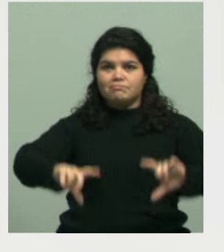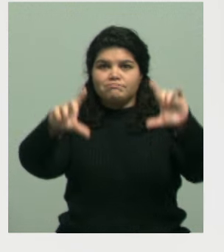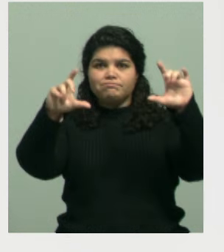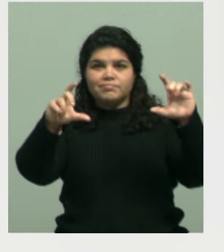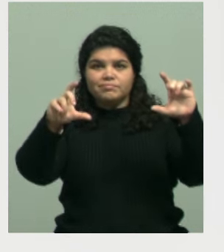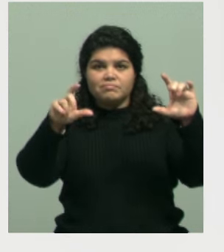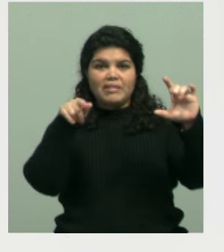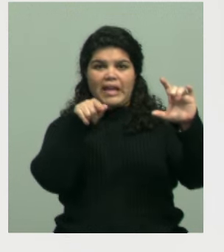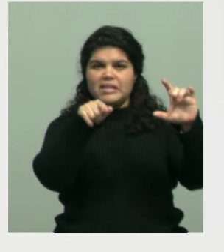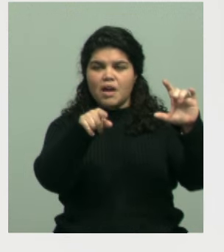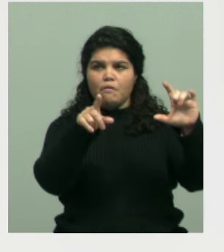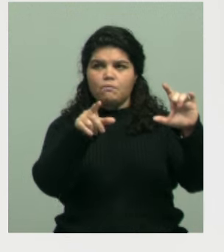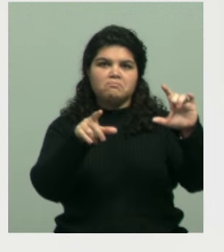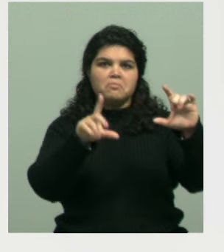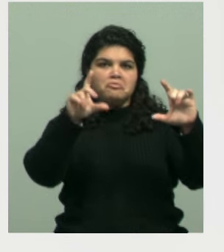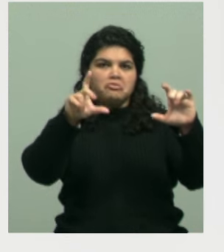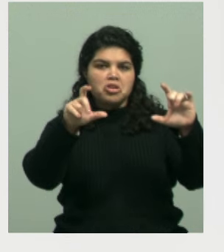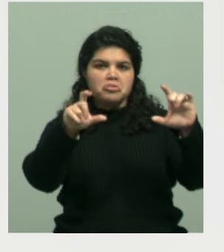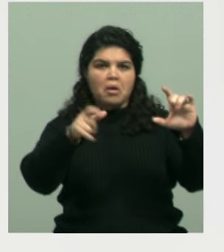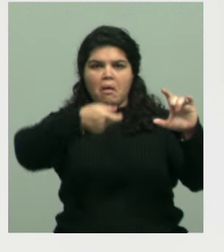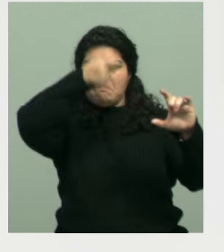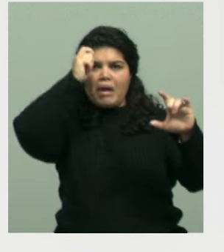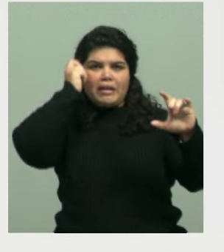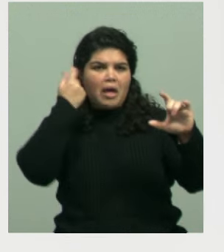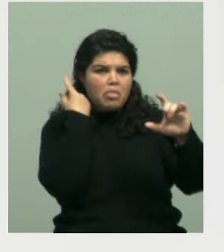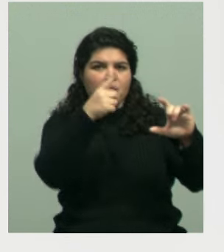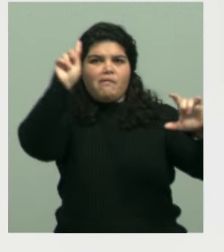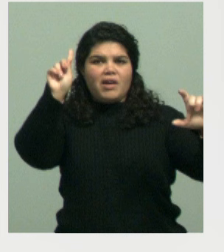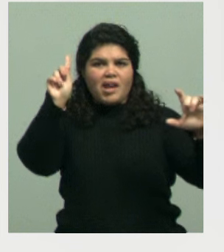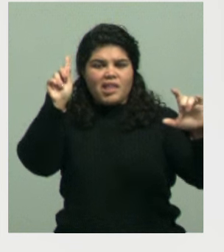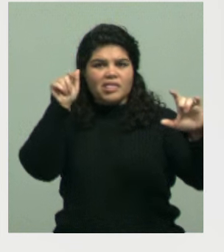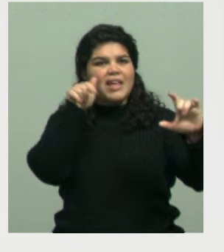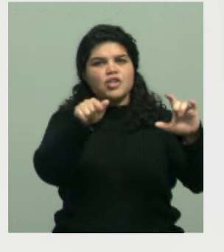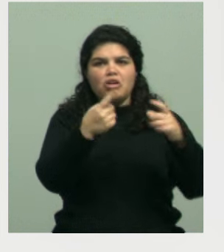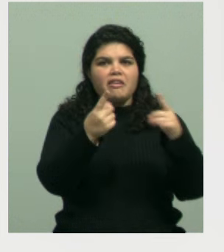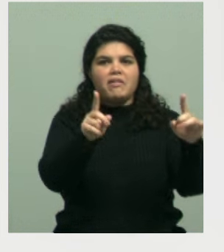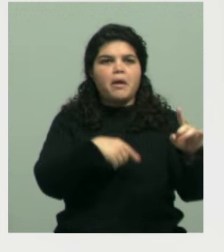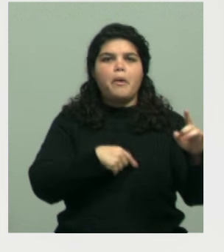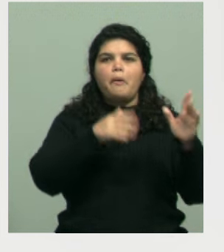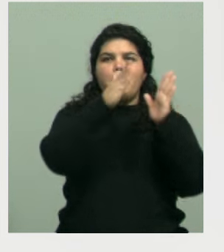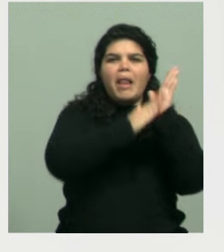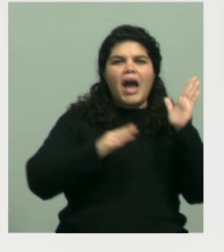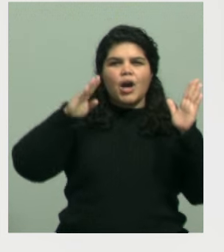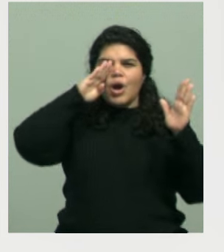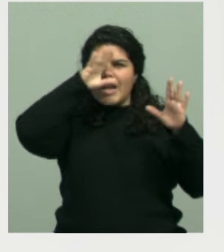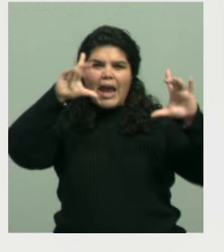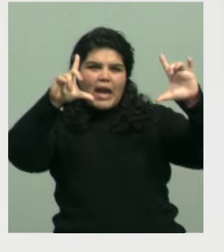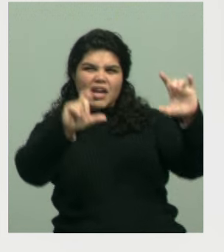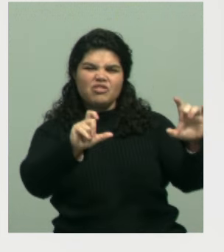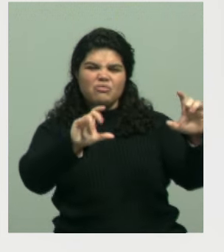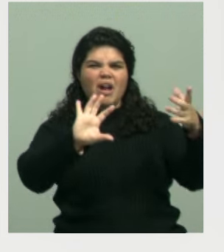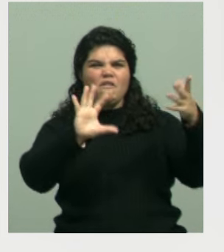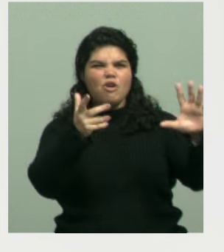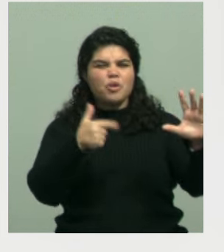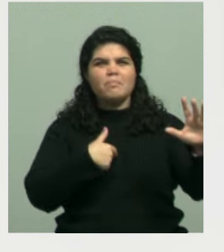con un peinado totalmente diferente, muy distinto en blanco y negro y con una pose medio galán, un peinado